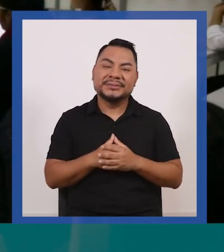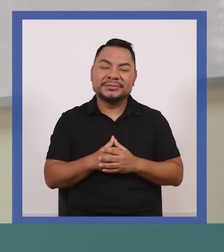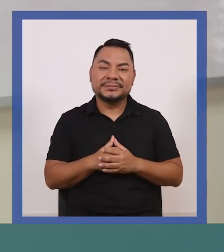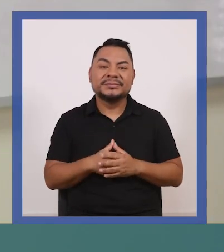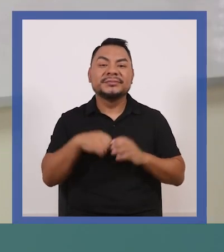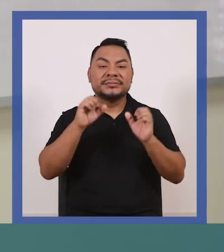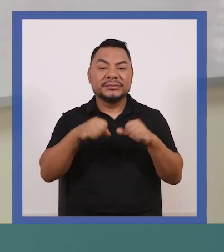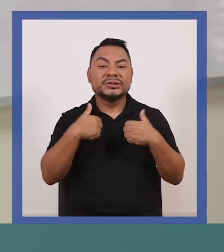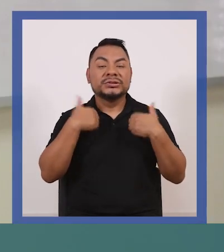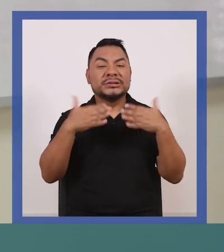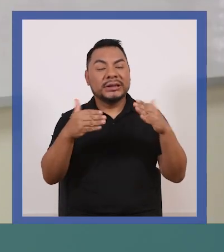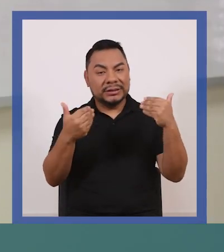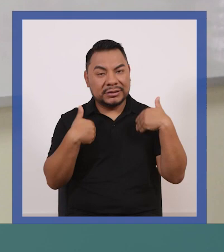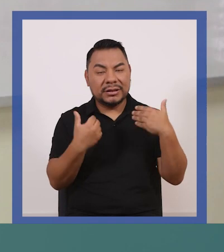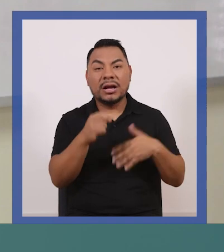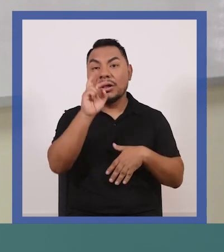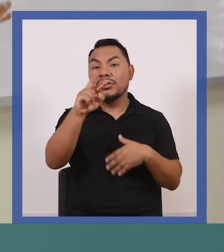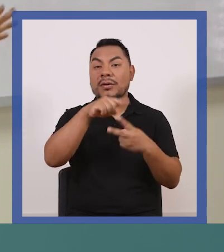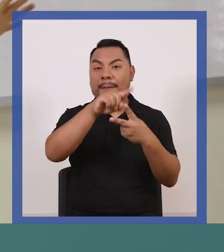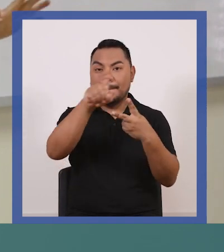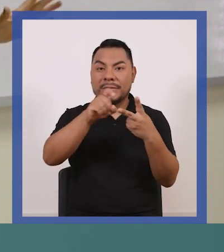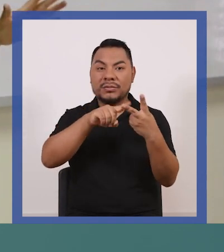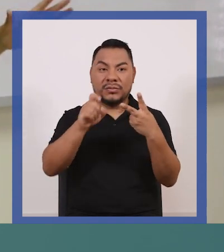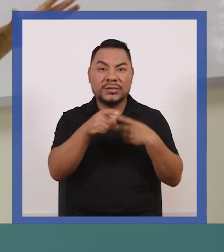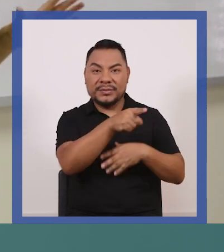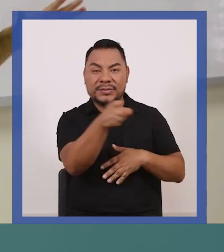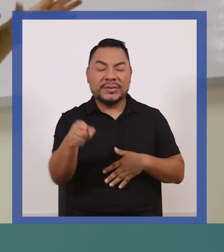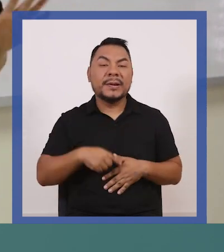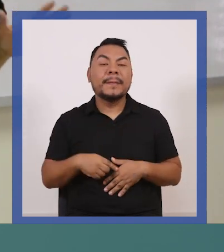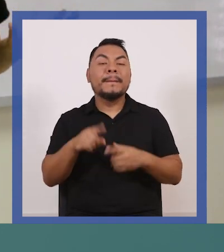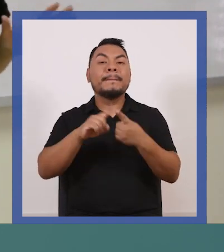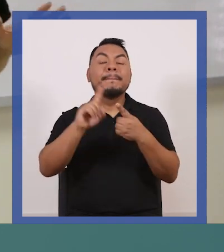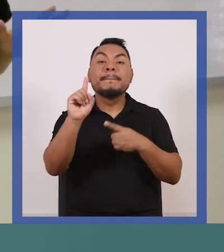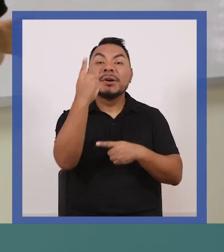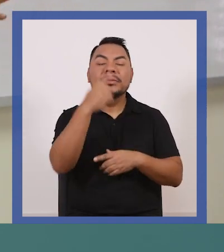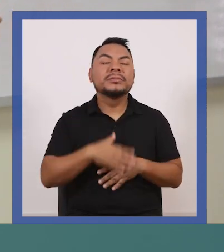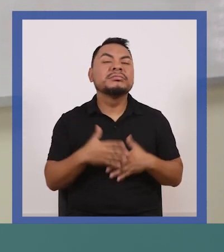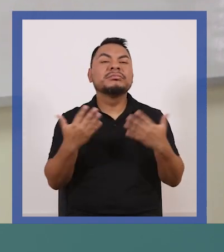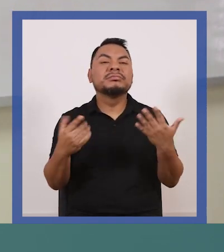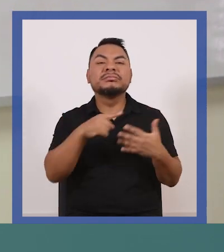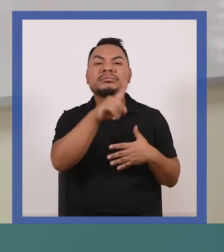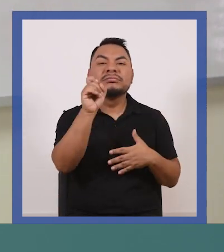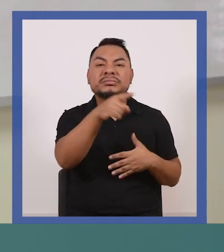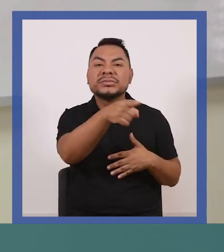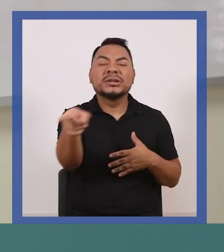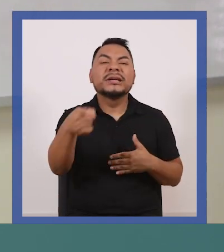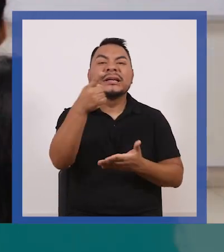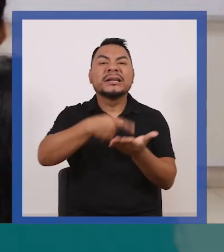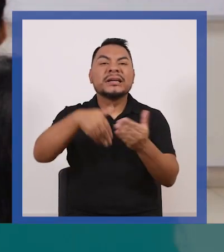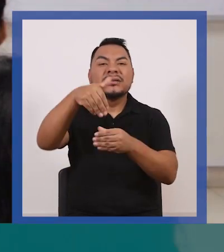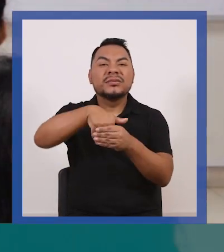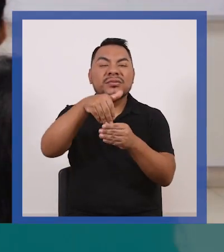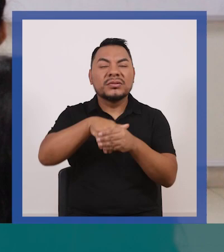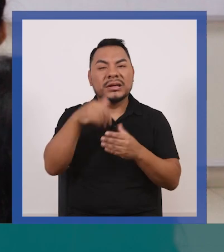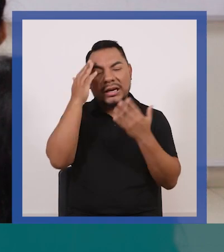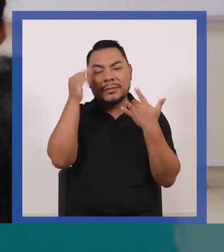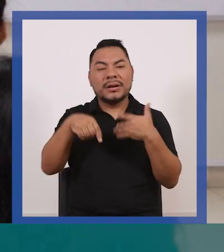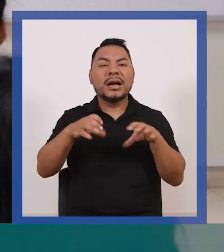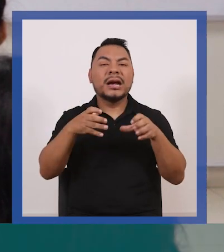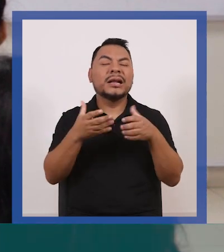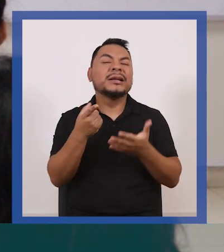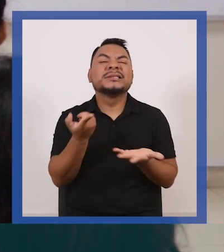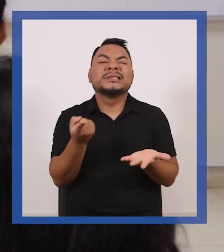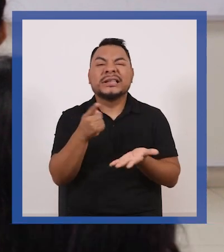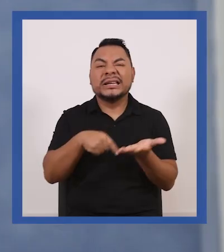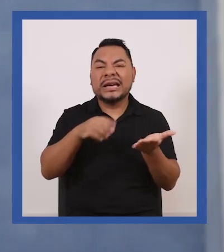vida. Bueno, chicas, yo tengo dos preguntas para ustedes. Primero, ¿qué es el voto y qué es lo que esperan de esta